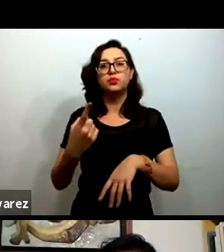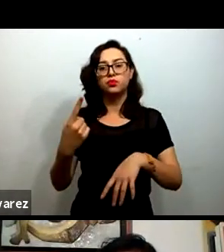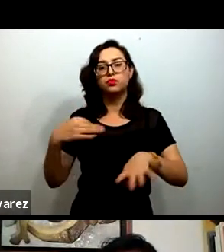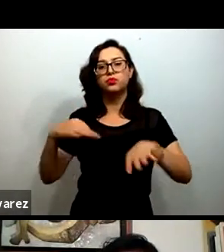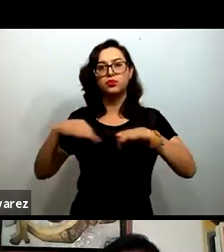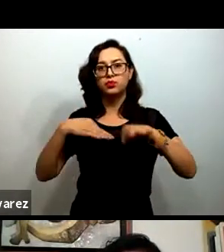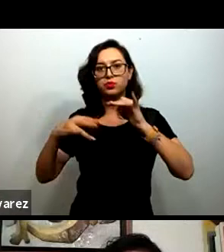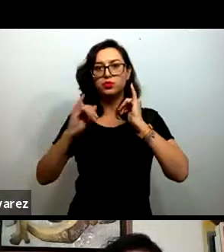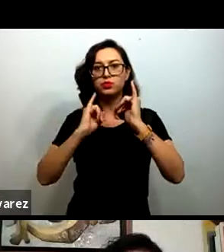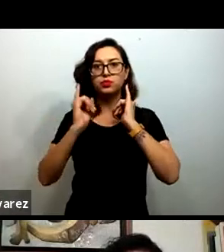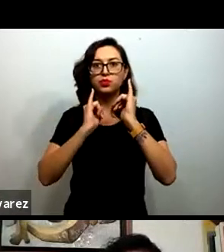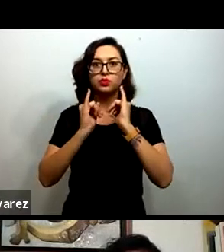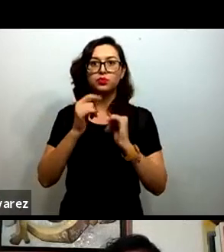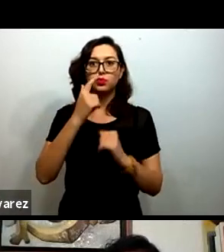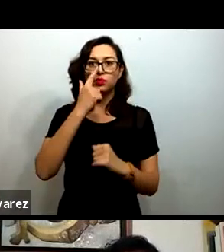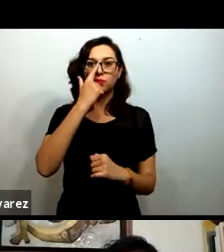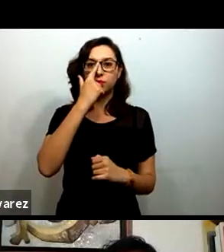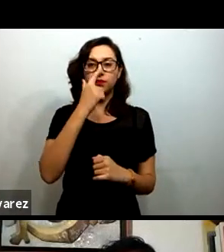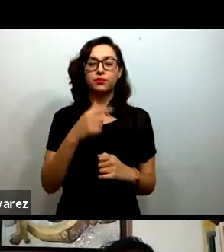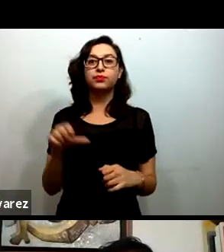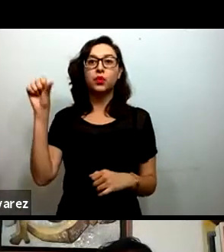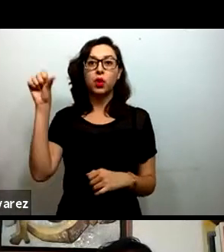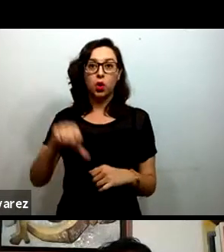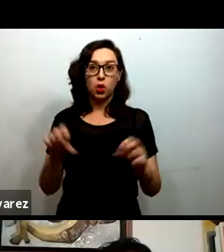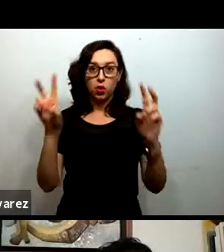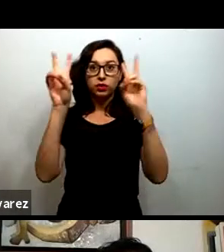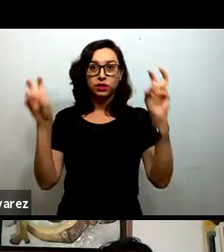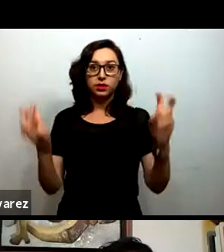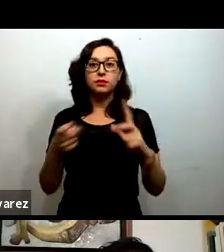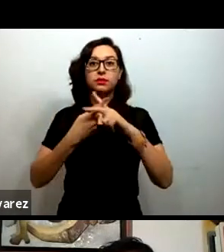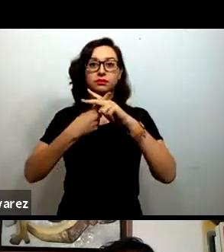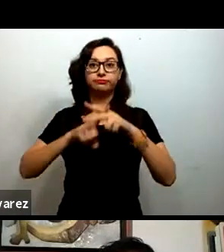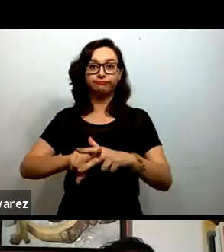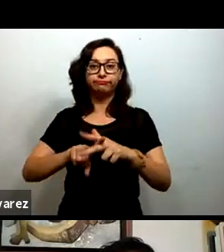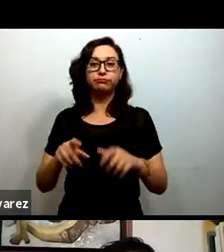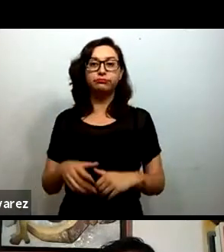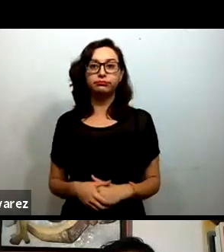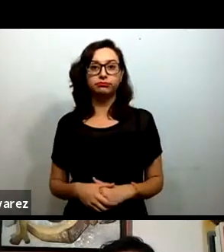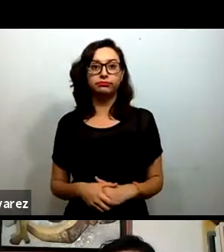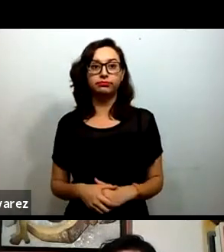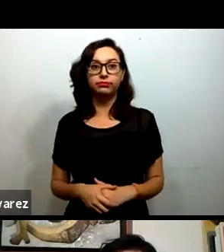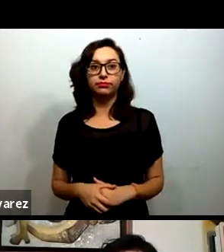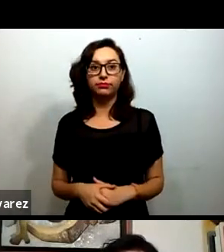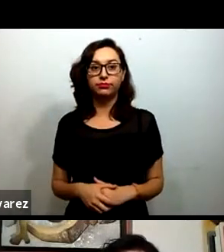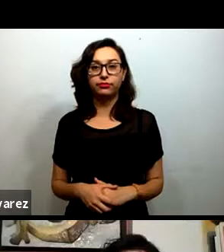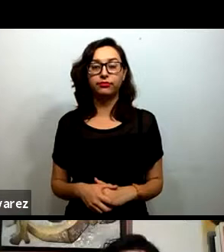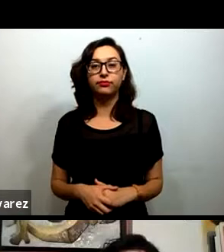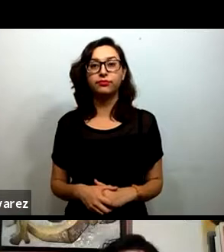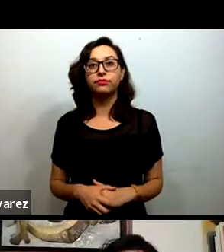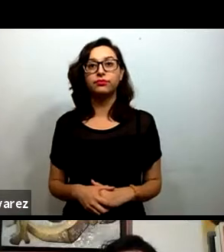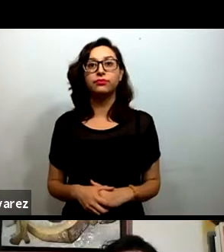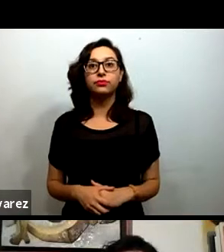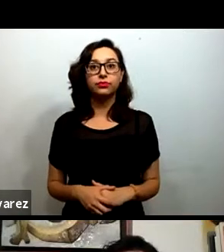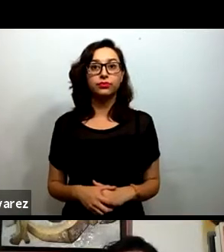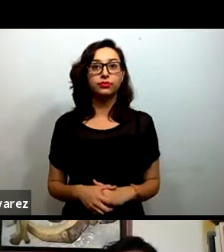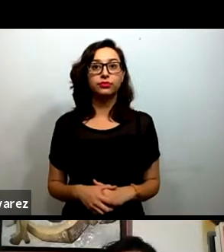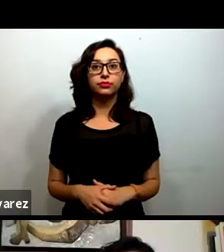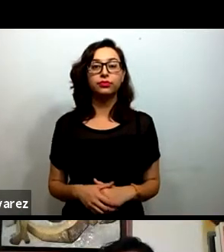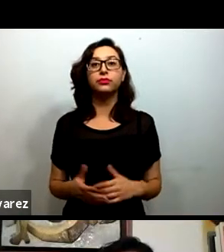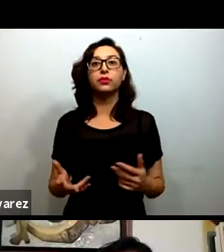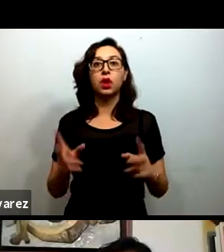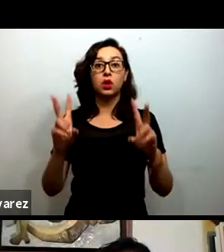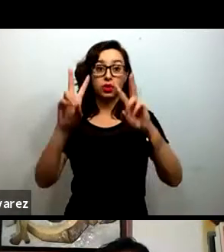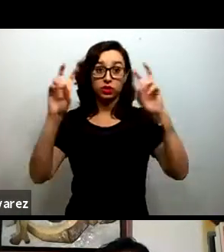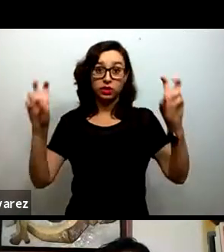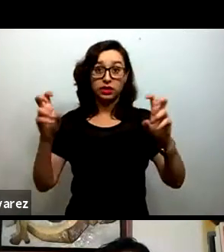Bueno, pasemos al tema de la sesión de hoy, si les parece. Como decíamos, el seminario se va a centrar en un tema que es